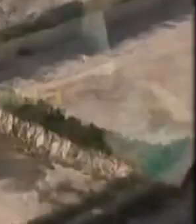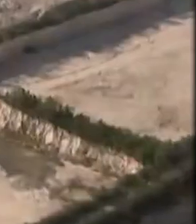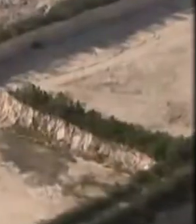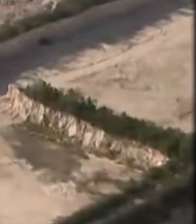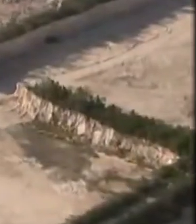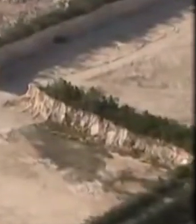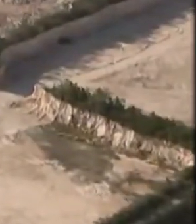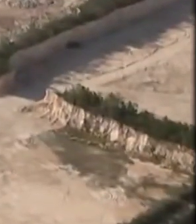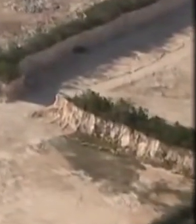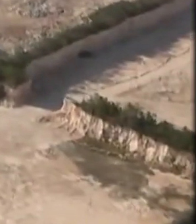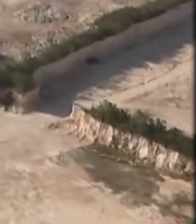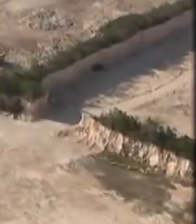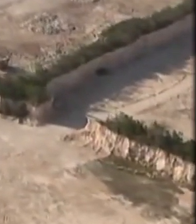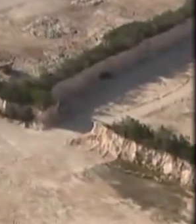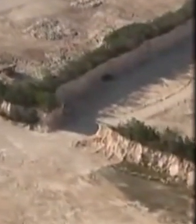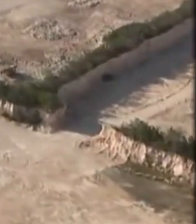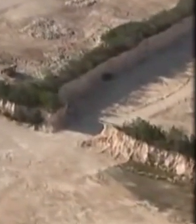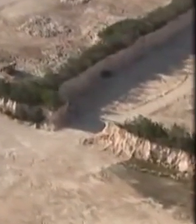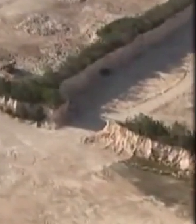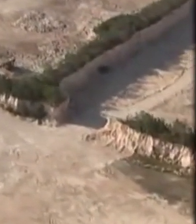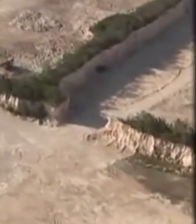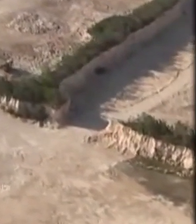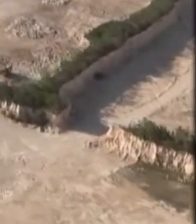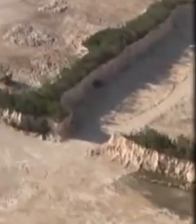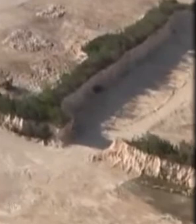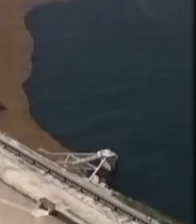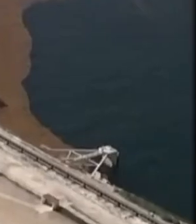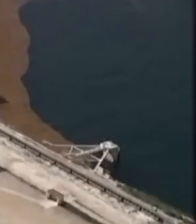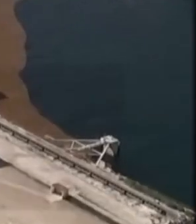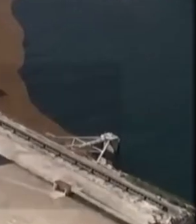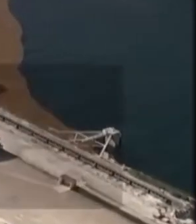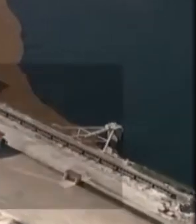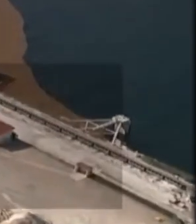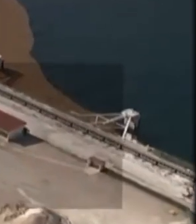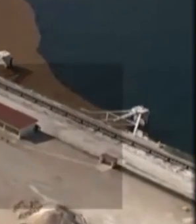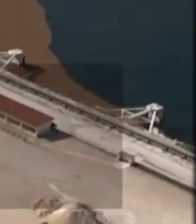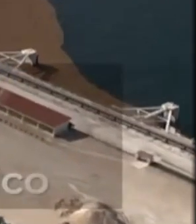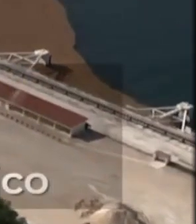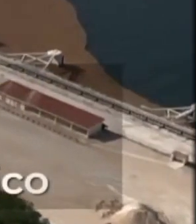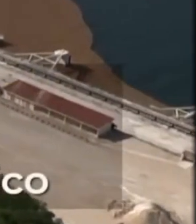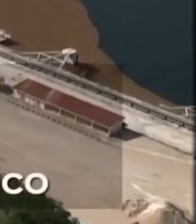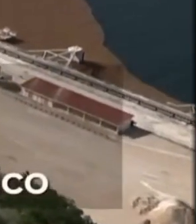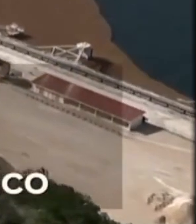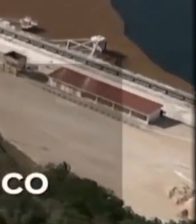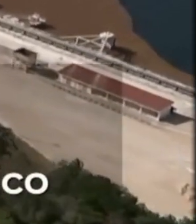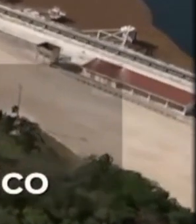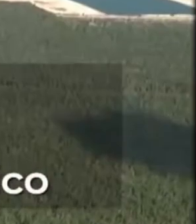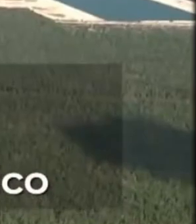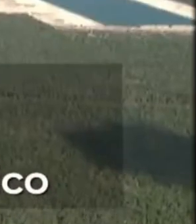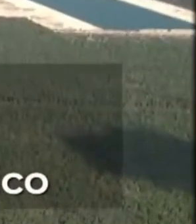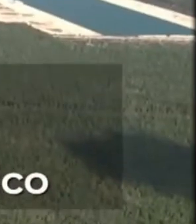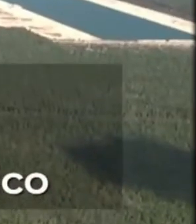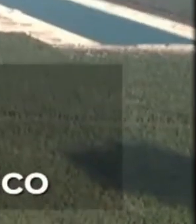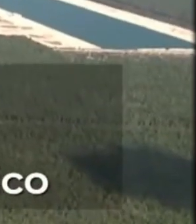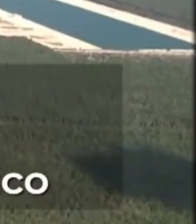dólares comprometido con la protección de un medio ambiente sano para todos y todas el gobierno de México se mantiene firme en su